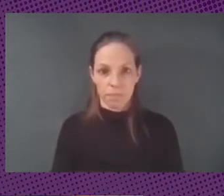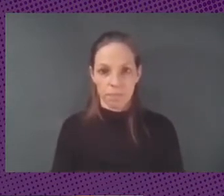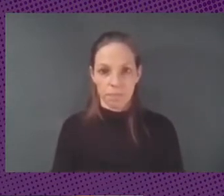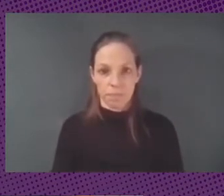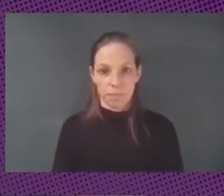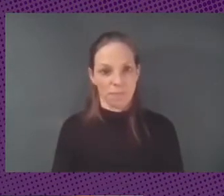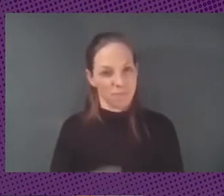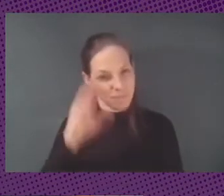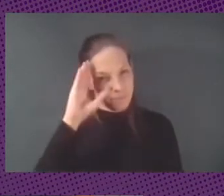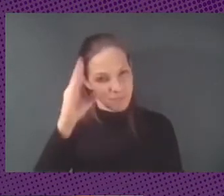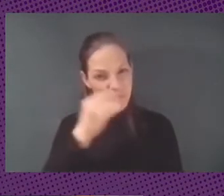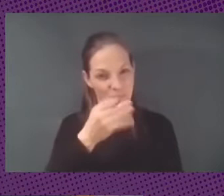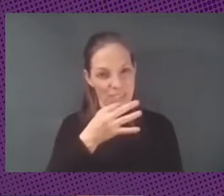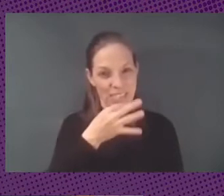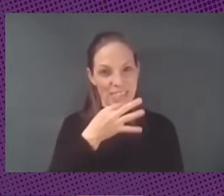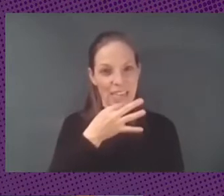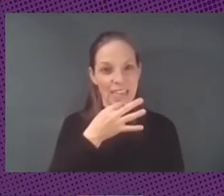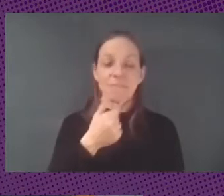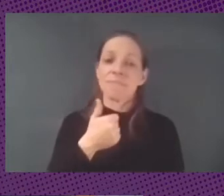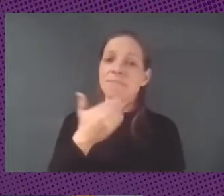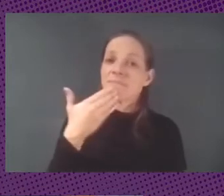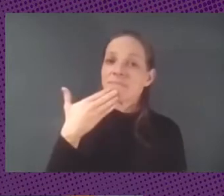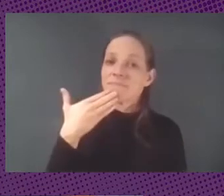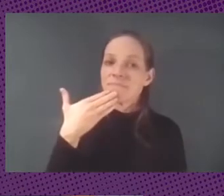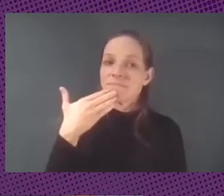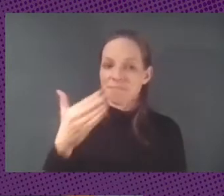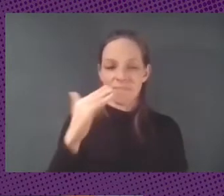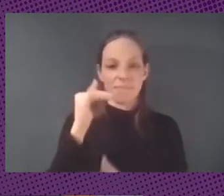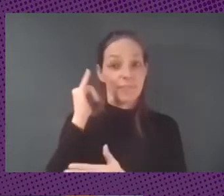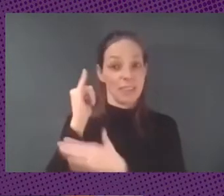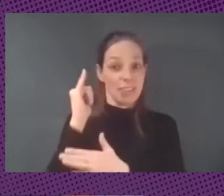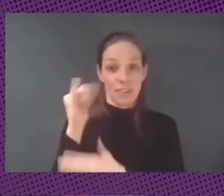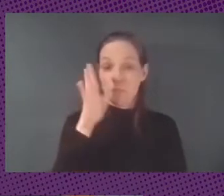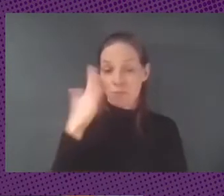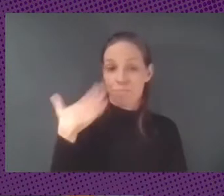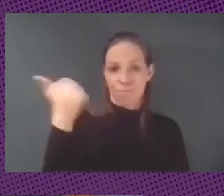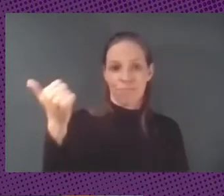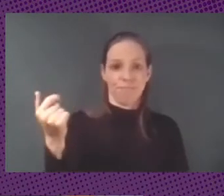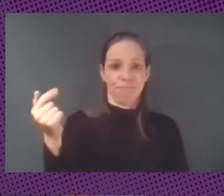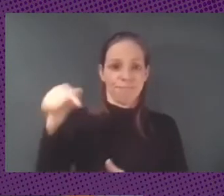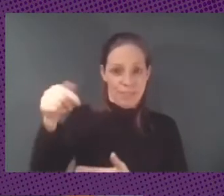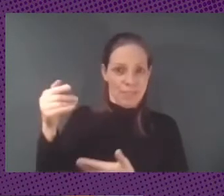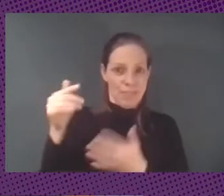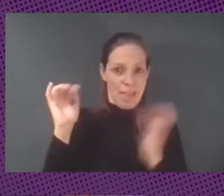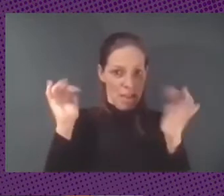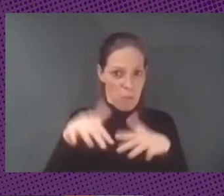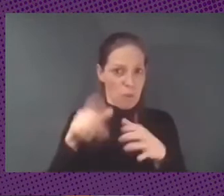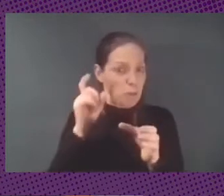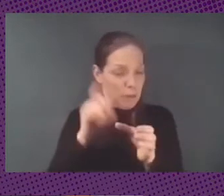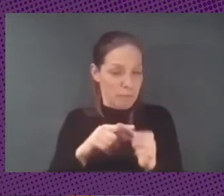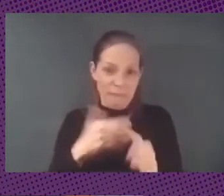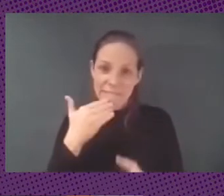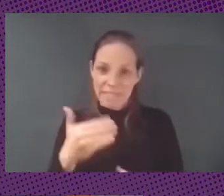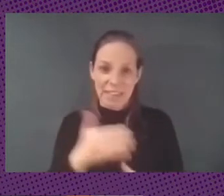hola buenas tardes bueno muchas gracias al instituto por la invitación a participar en este encuentro y